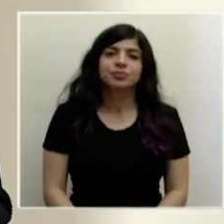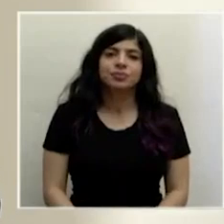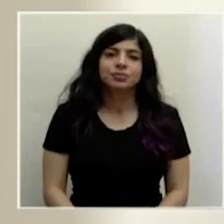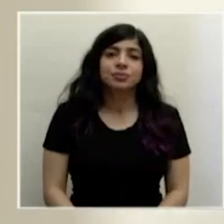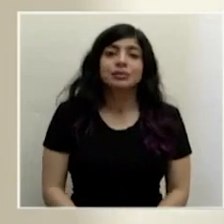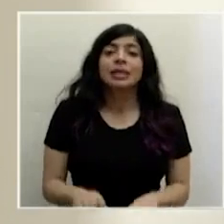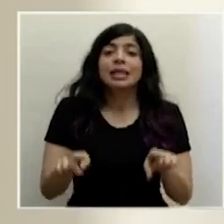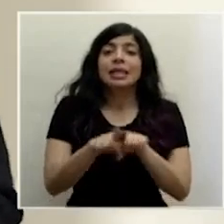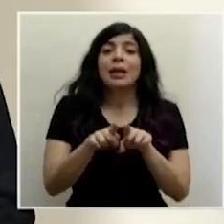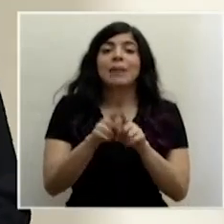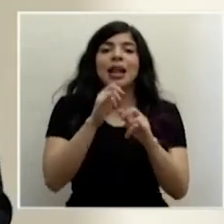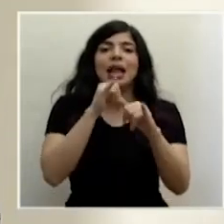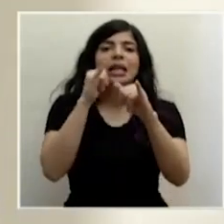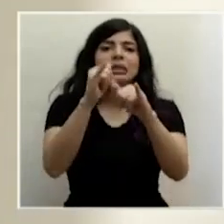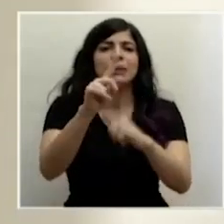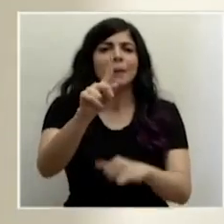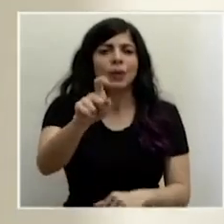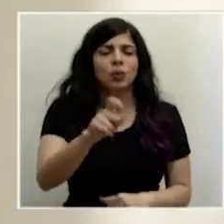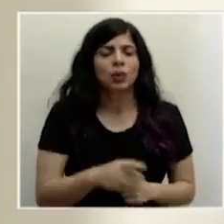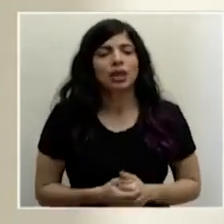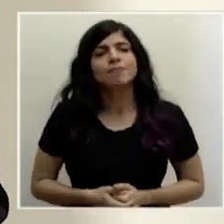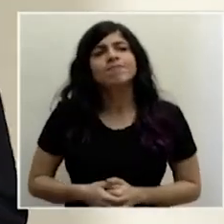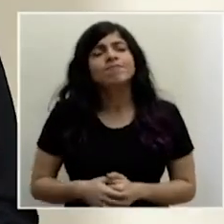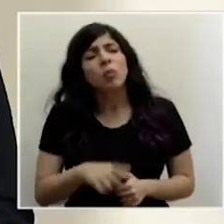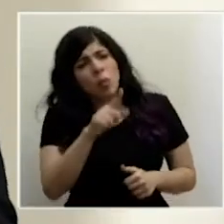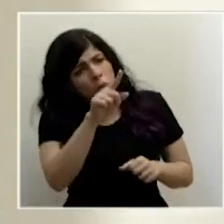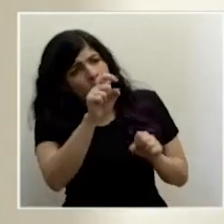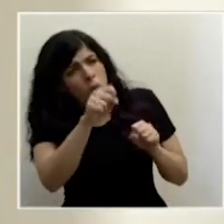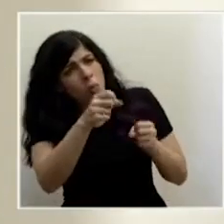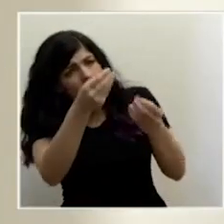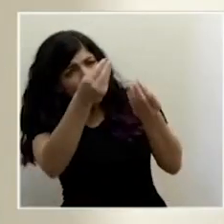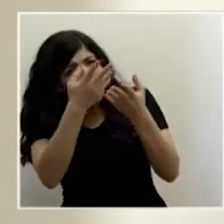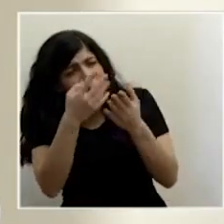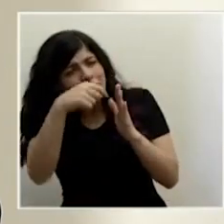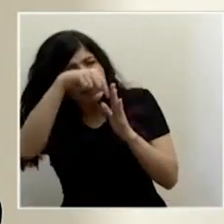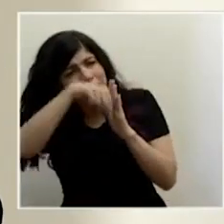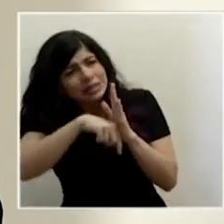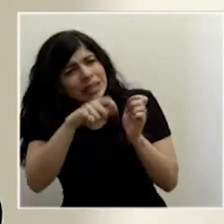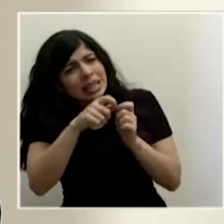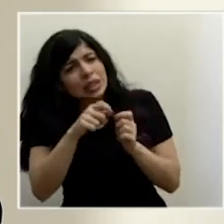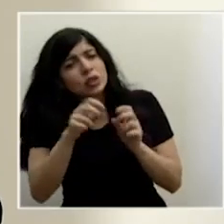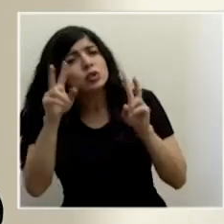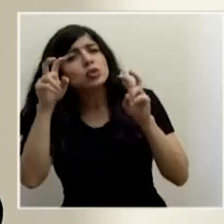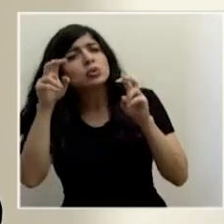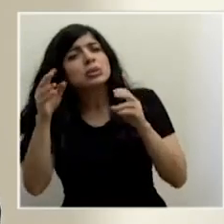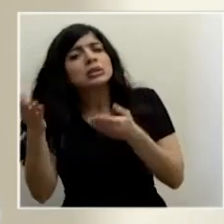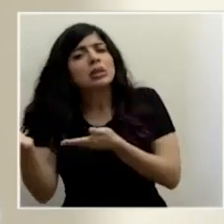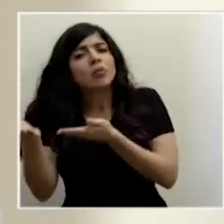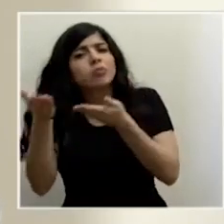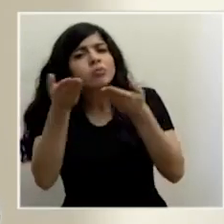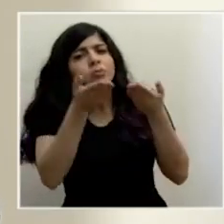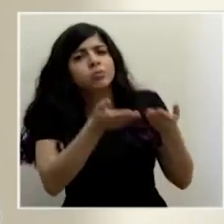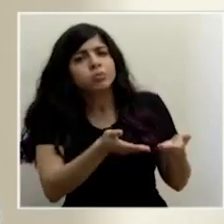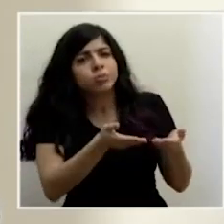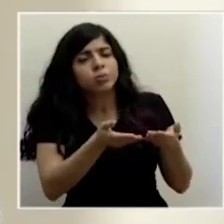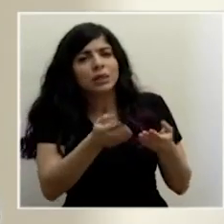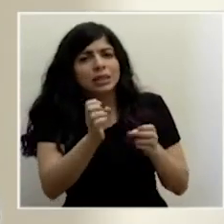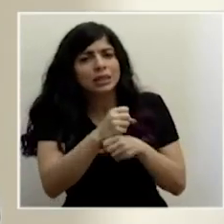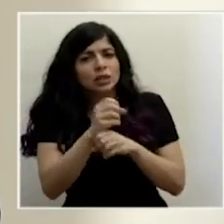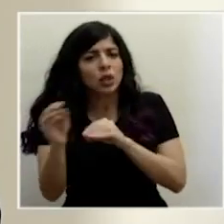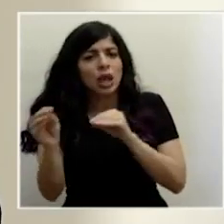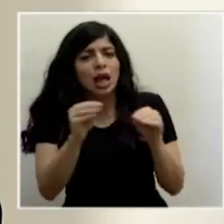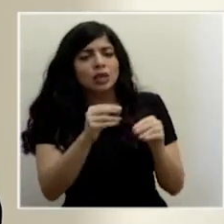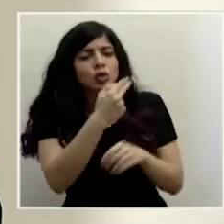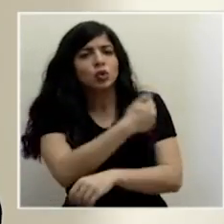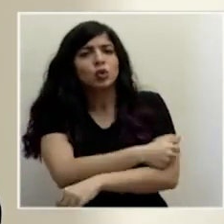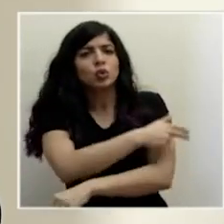También extra noticias consulta, doctor. Pueden brindar detalle de un supuesto traslado que se realizó por parte de la Cruz